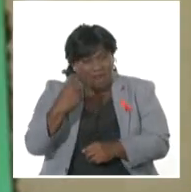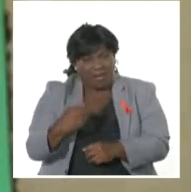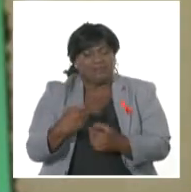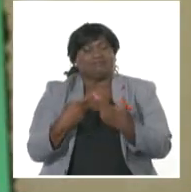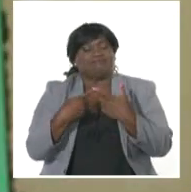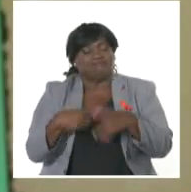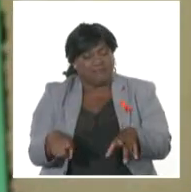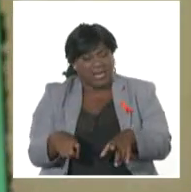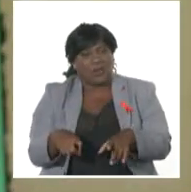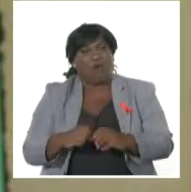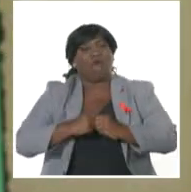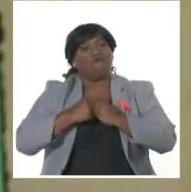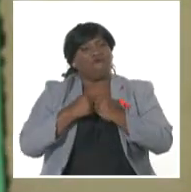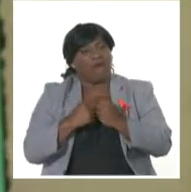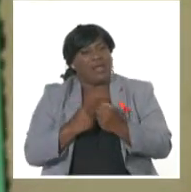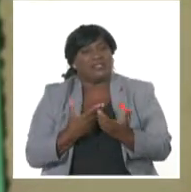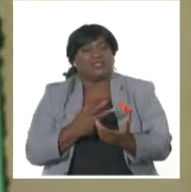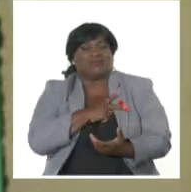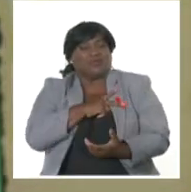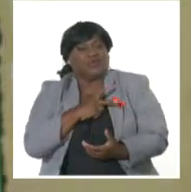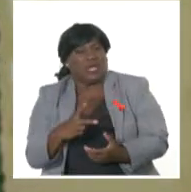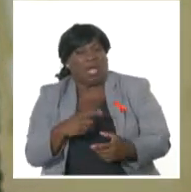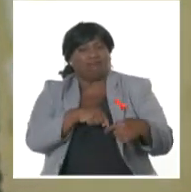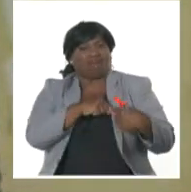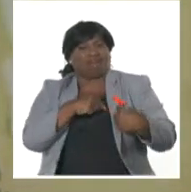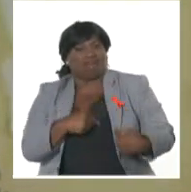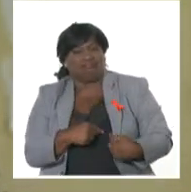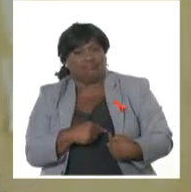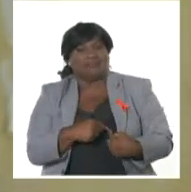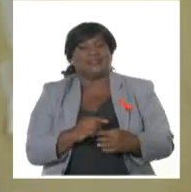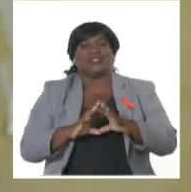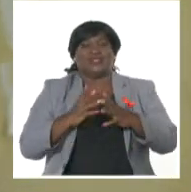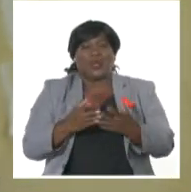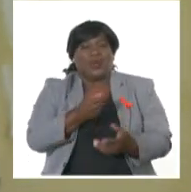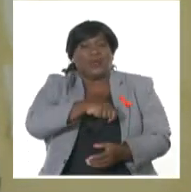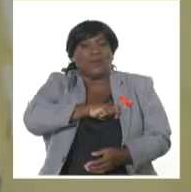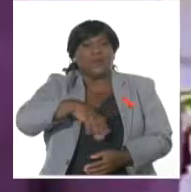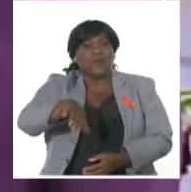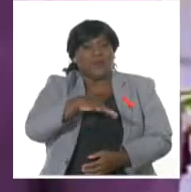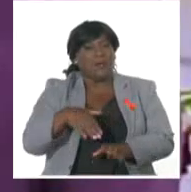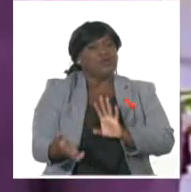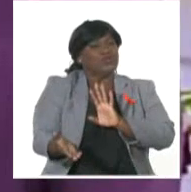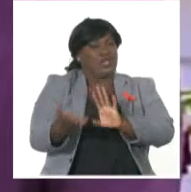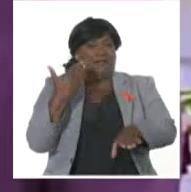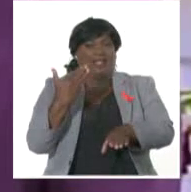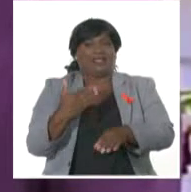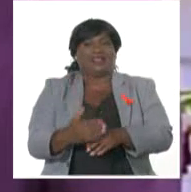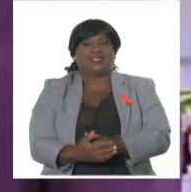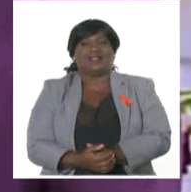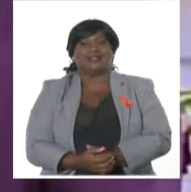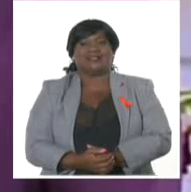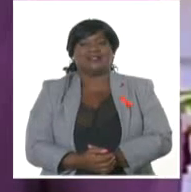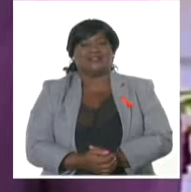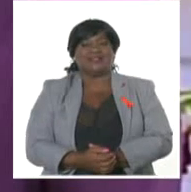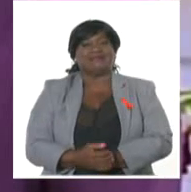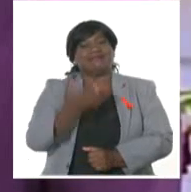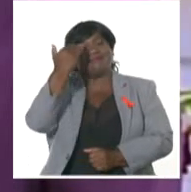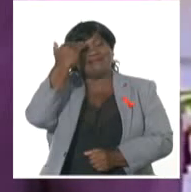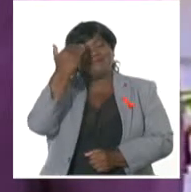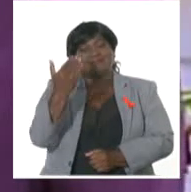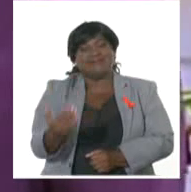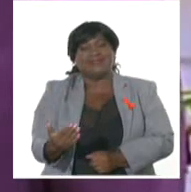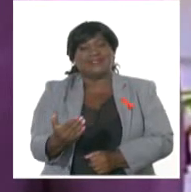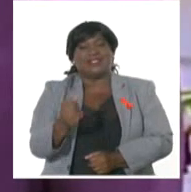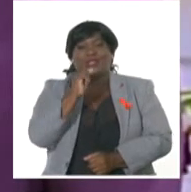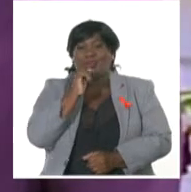hay mucha fuerza de voluntad y corazón para que este pueblo nuevamente se levante. Gracias Giselle, de eso no cabe